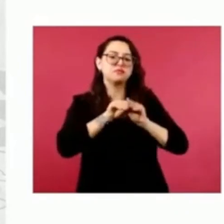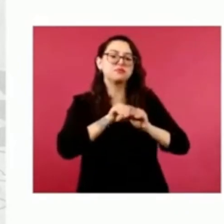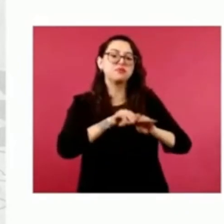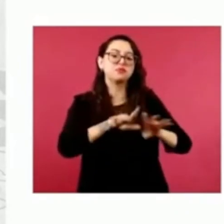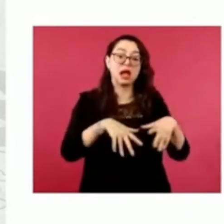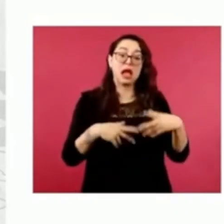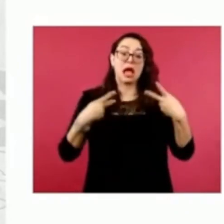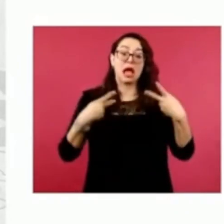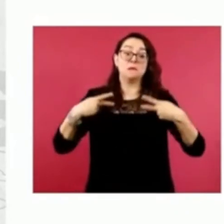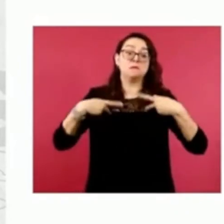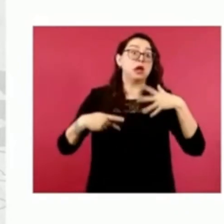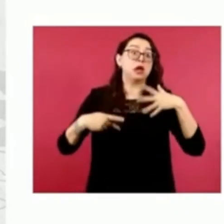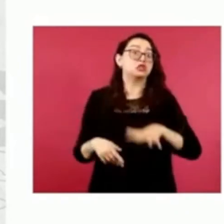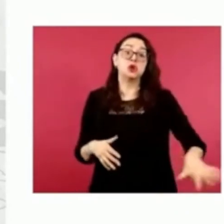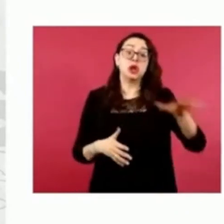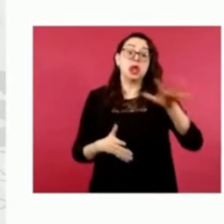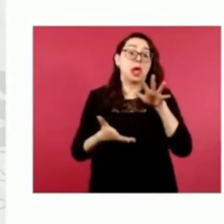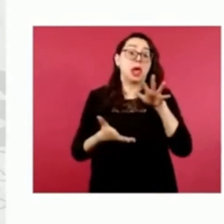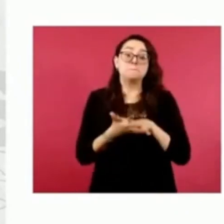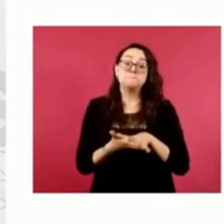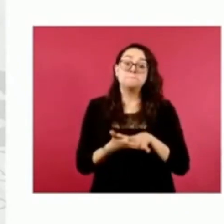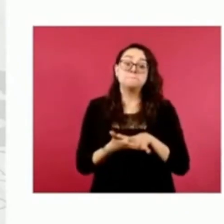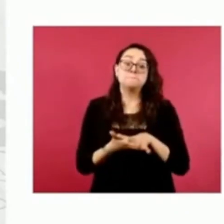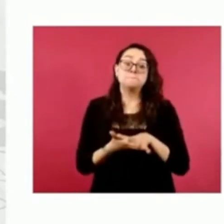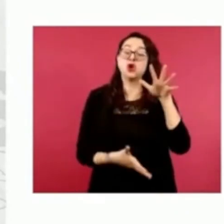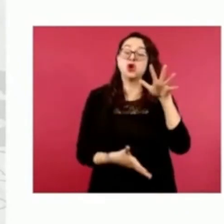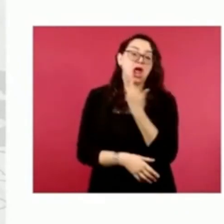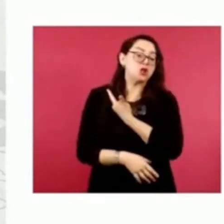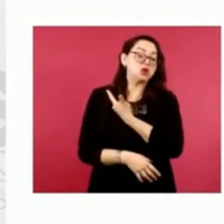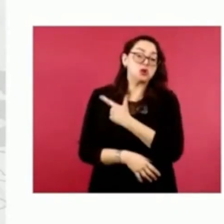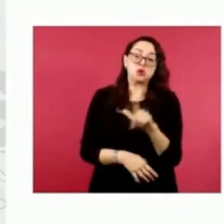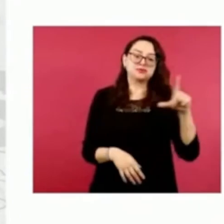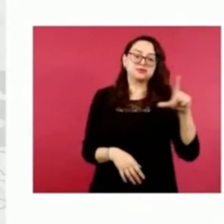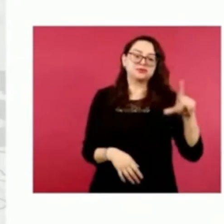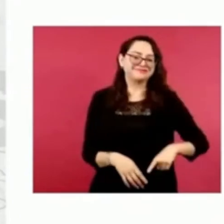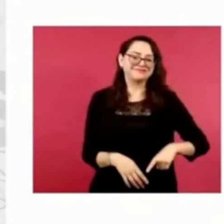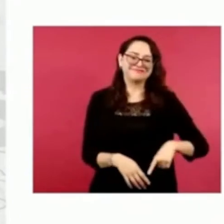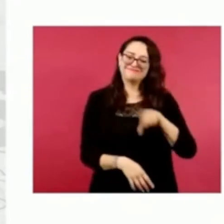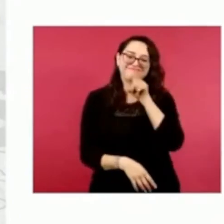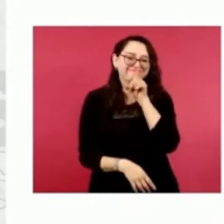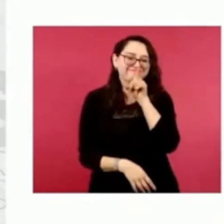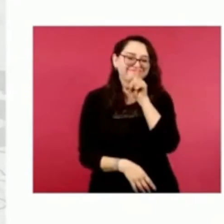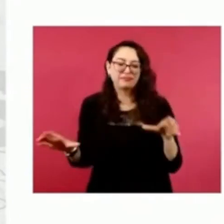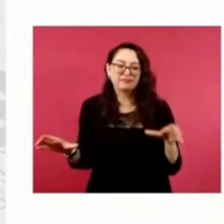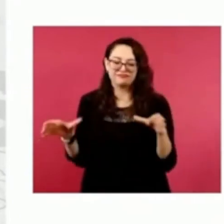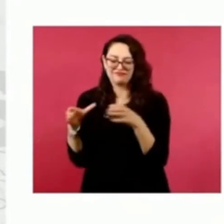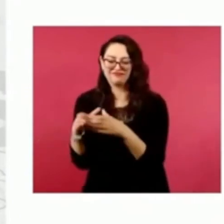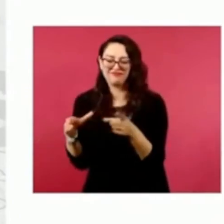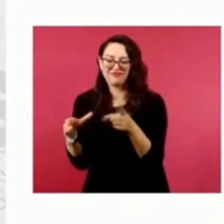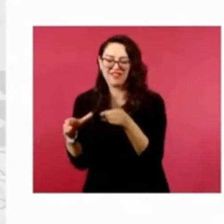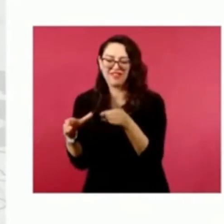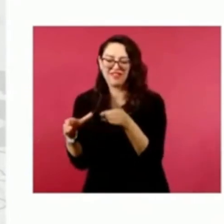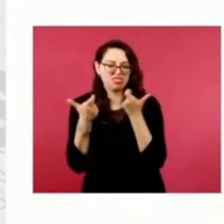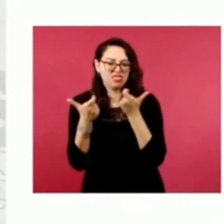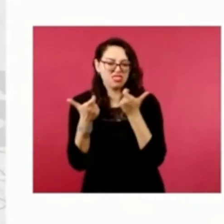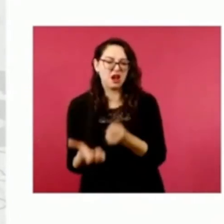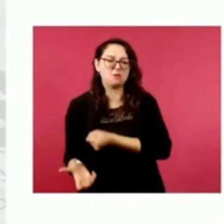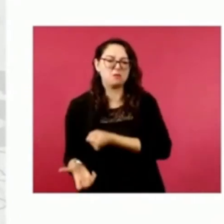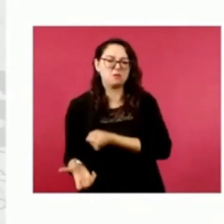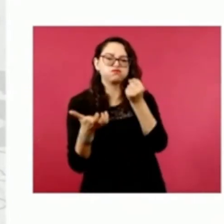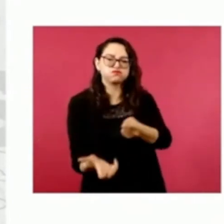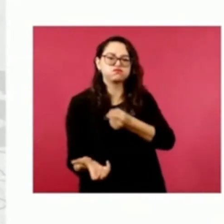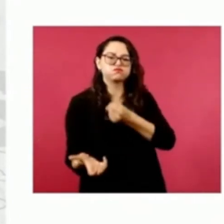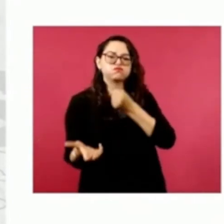parte de la ciudadanía, cuando en realidad es la estrategia de un puñado que a través de grandes cantidades de dinero colocan los temas en la agenda. Entonces,